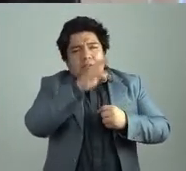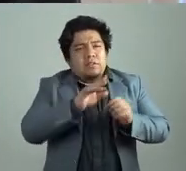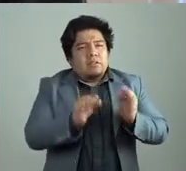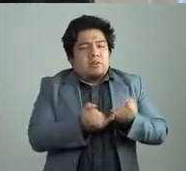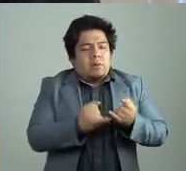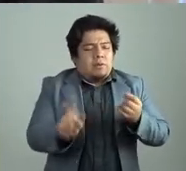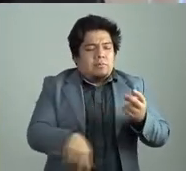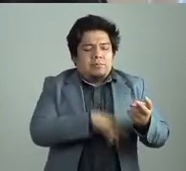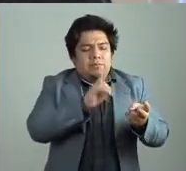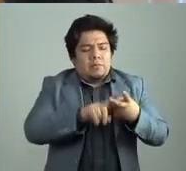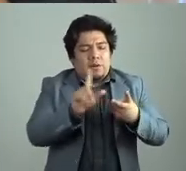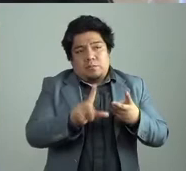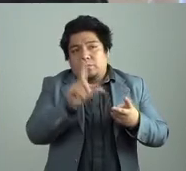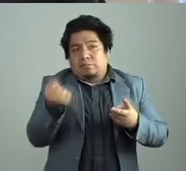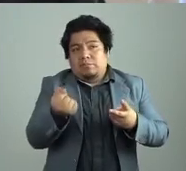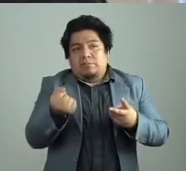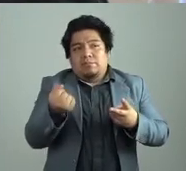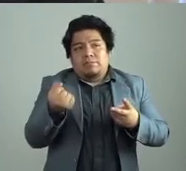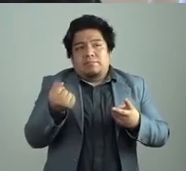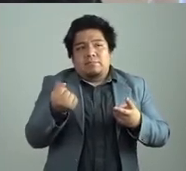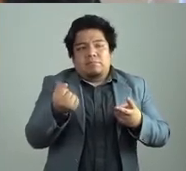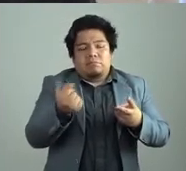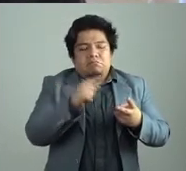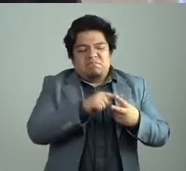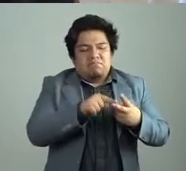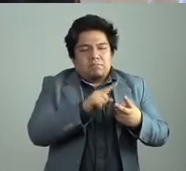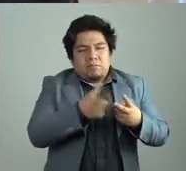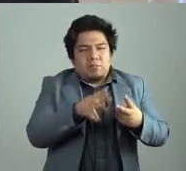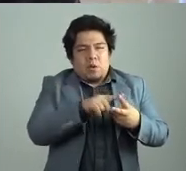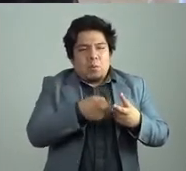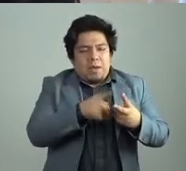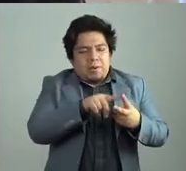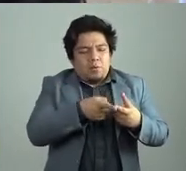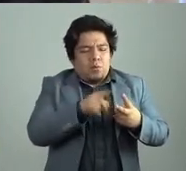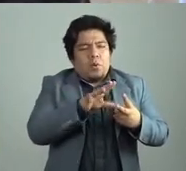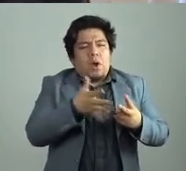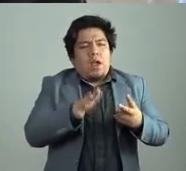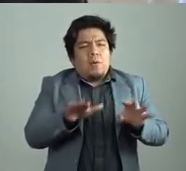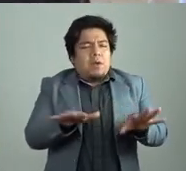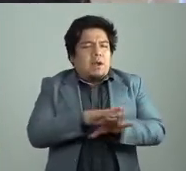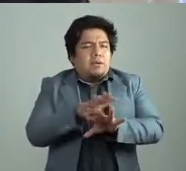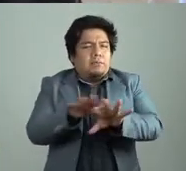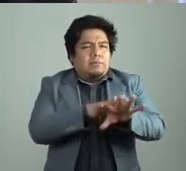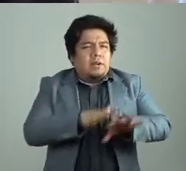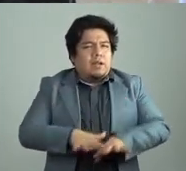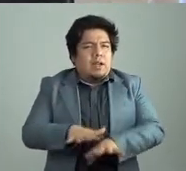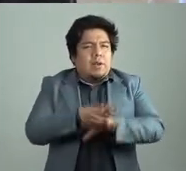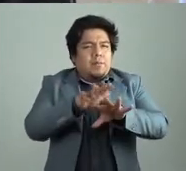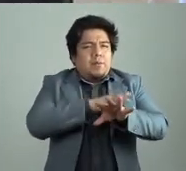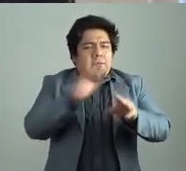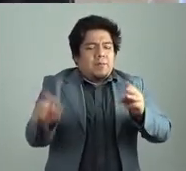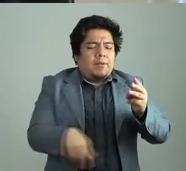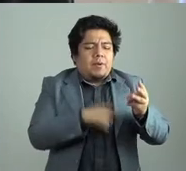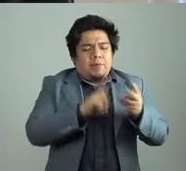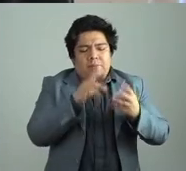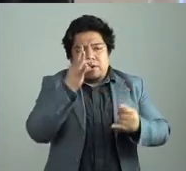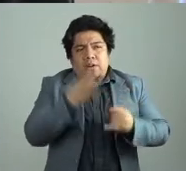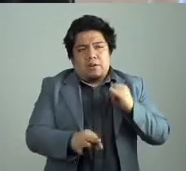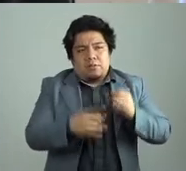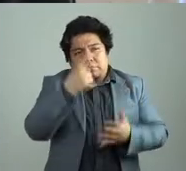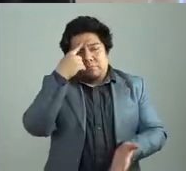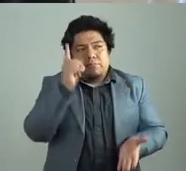Luego, pues hubo variables a lo largo del tiempo, etcétera, ¿no? O sea, he tenido muchos. Y el último, yo creo que es el más